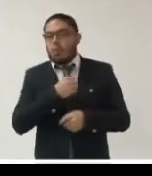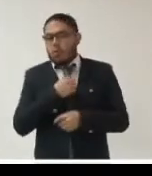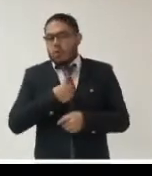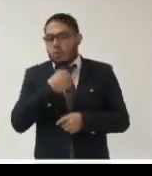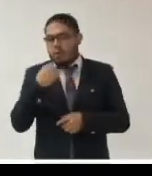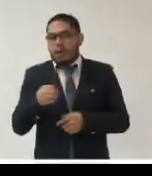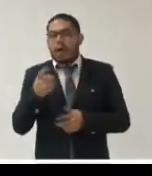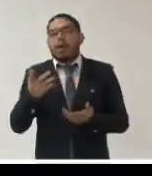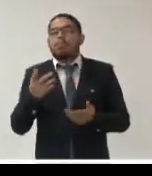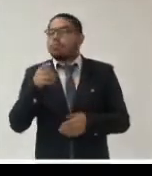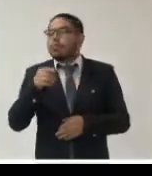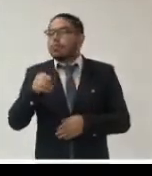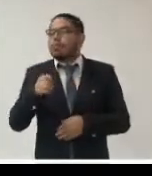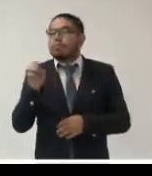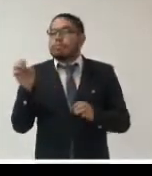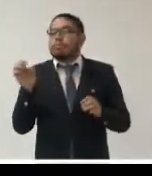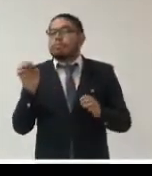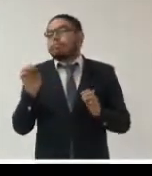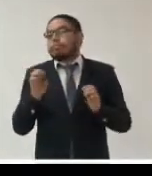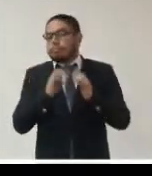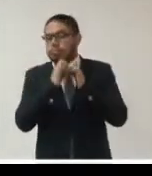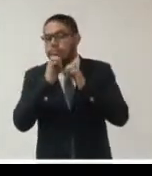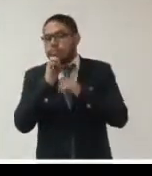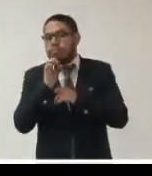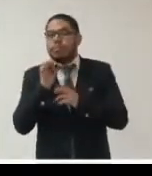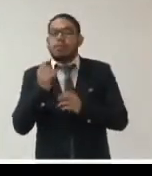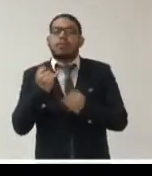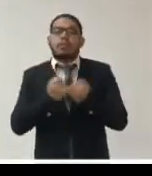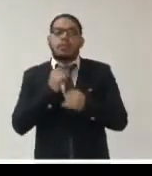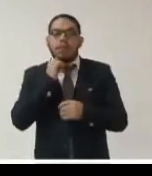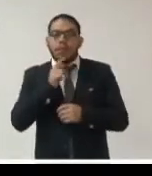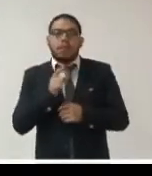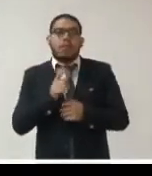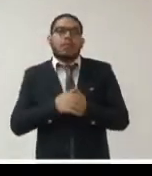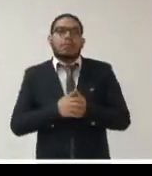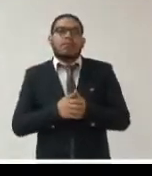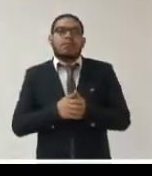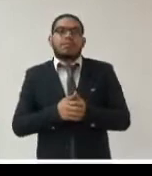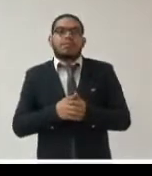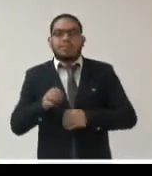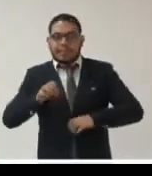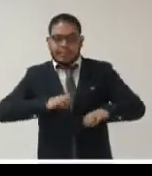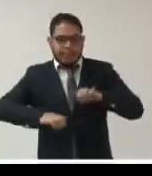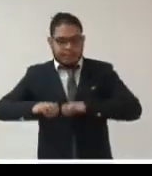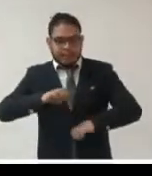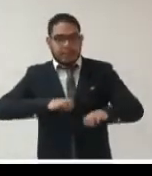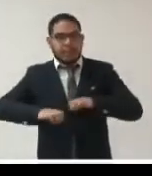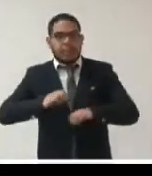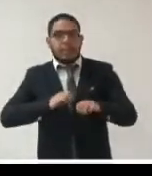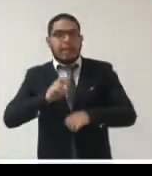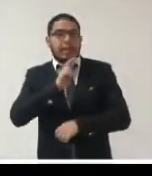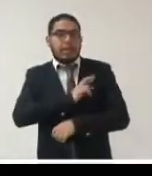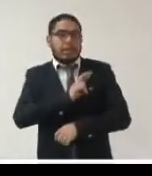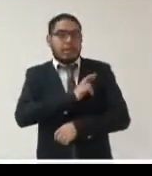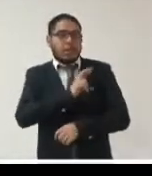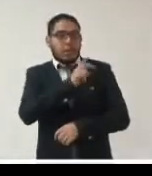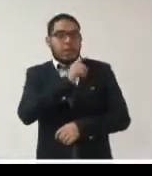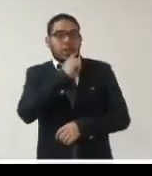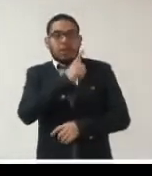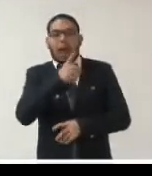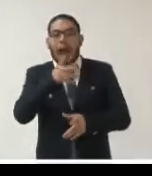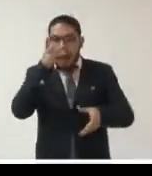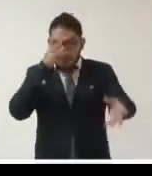durante la emergencia y también por todo el sector empresarial el sector privado hemos